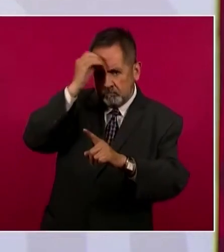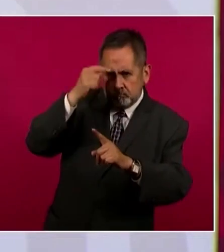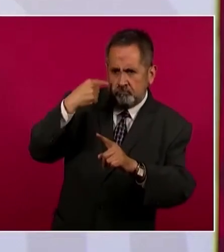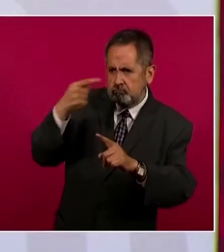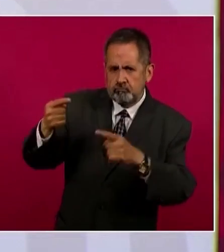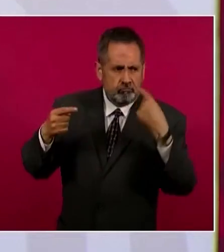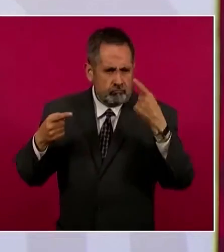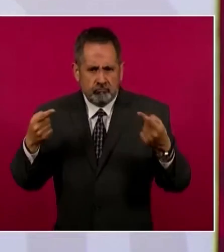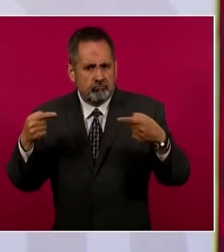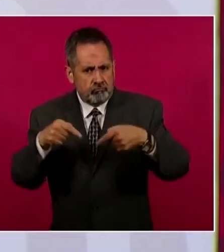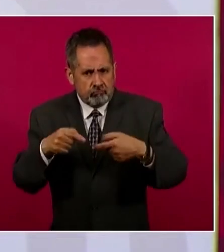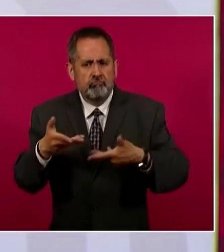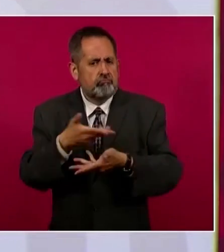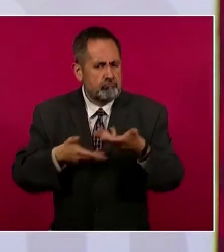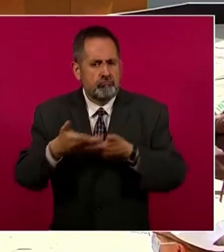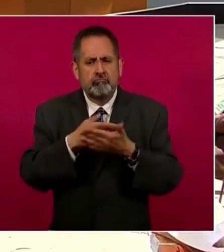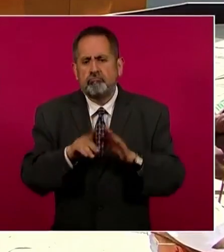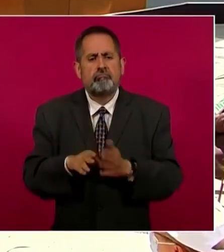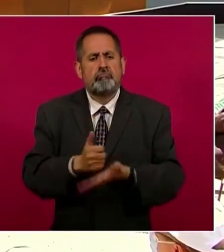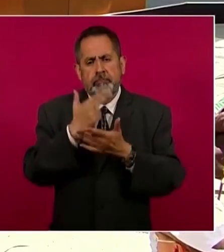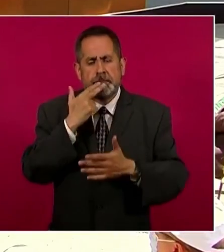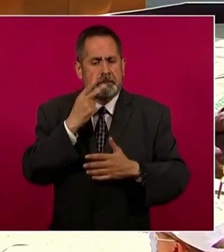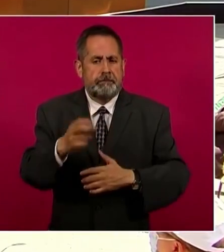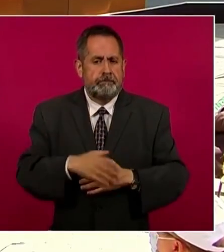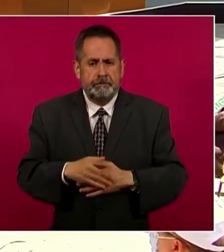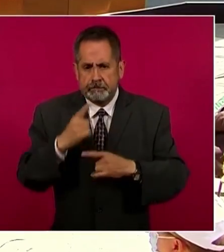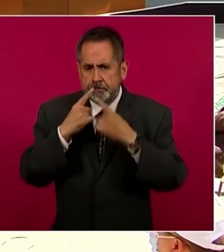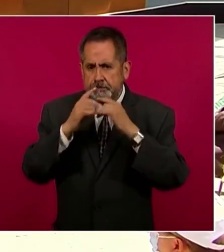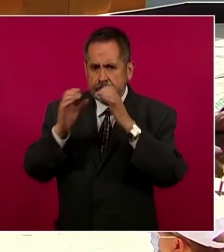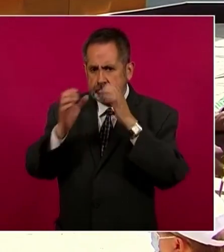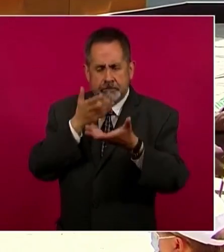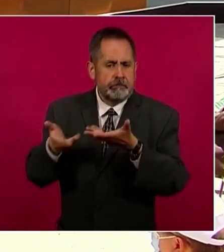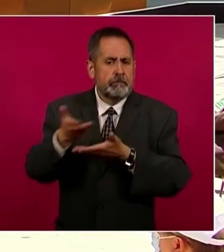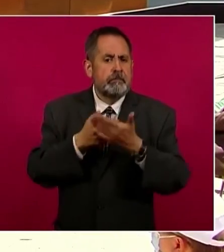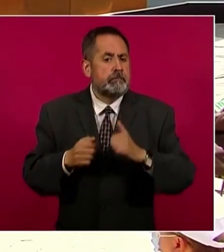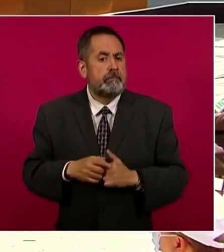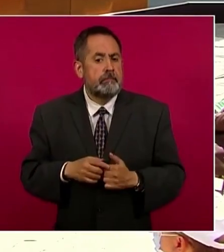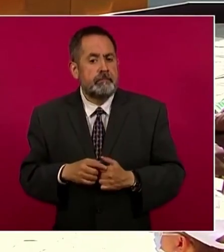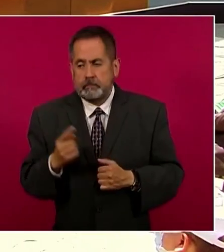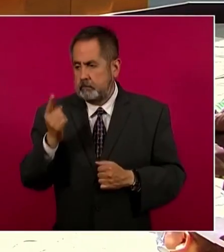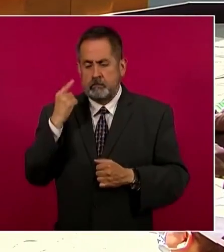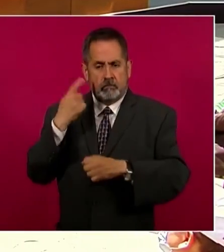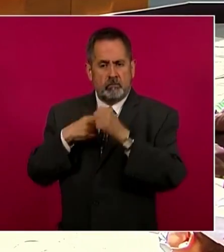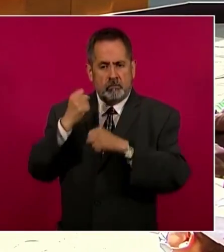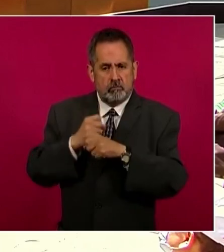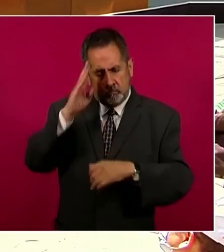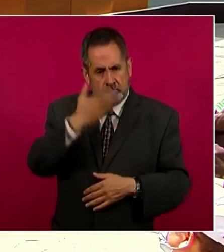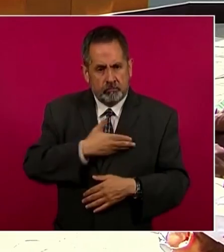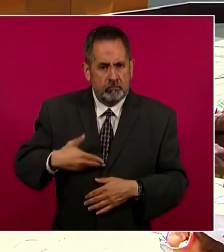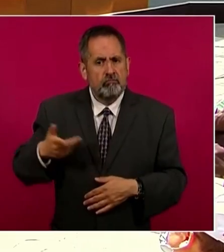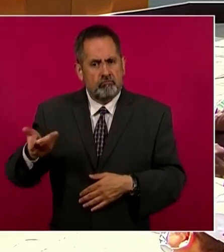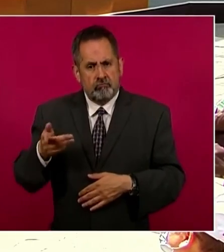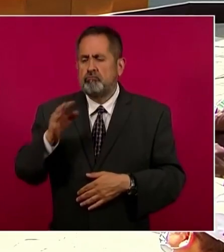esto podamos enriquecer las propuestas. Este diálogo que el año pasado, señor presidente, usted